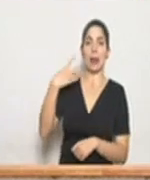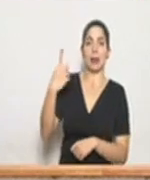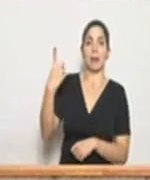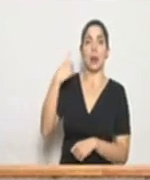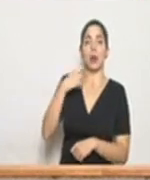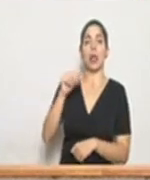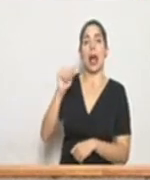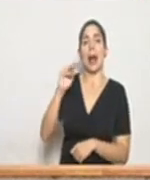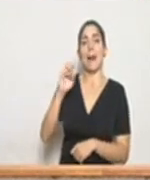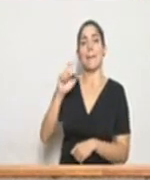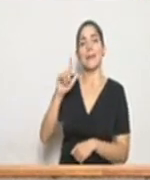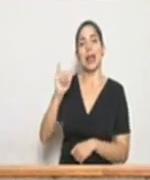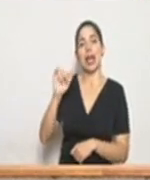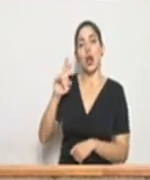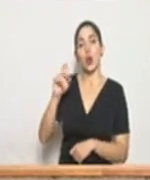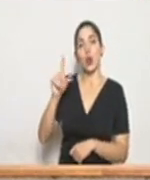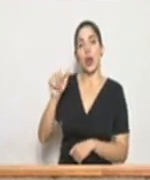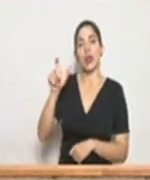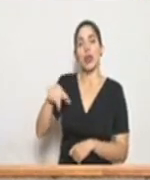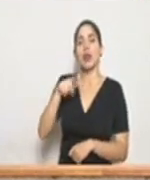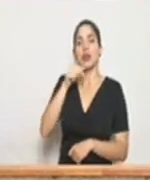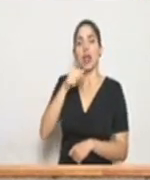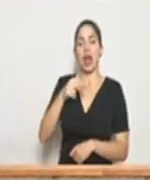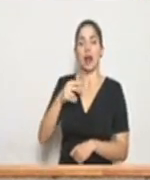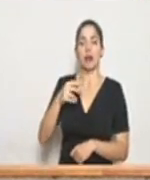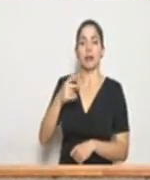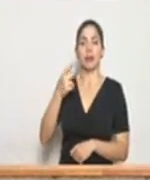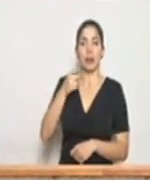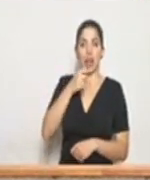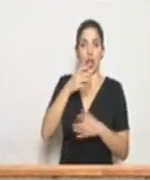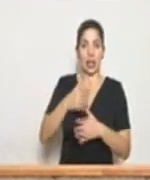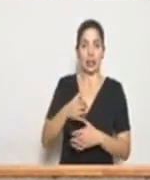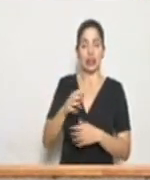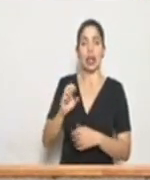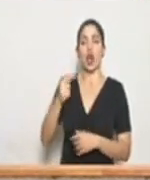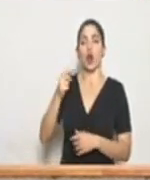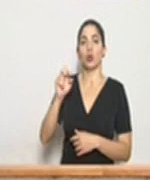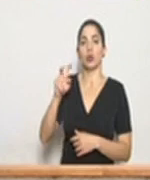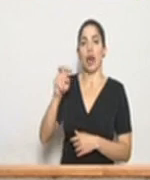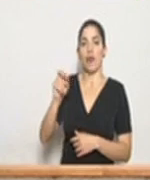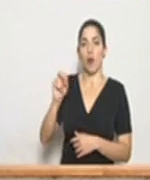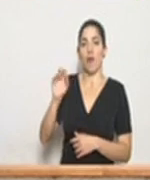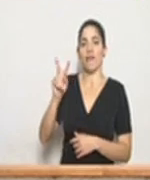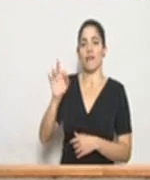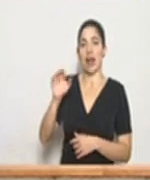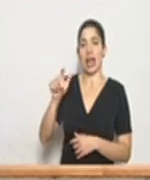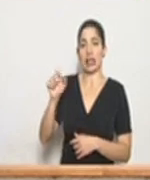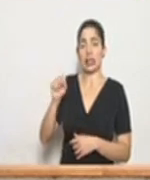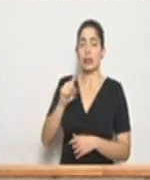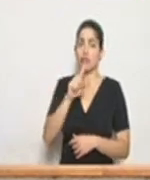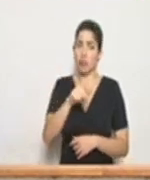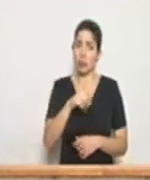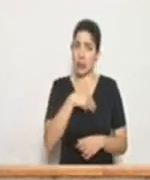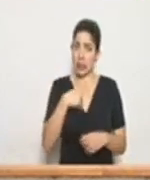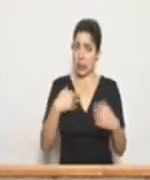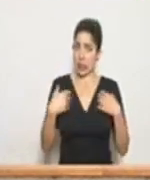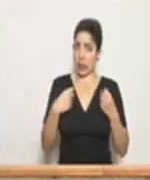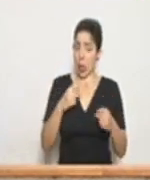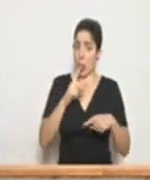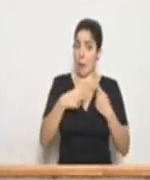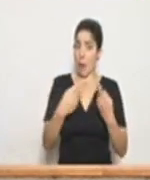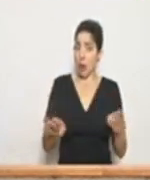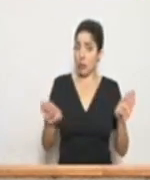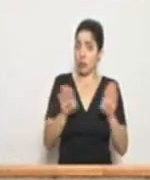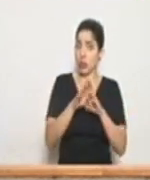consulta a mail en rueda.com, el colega Gustavo Fallas. Salud estaría contemplando suspender del todo el servicio de